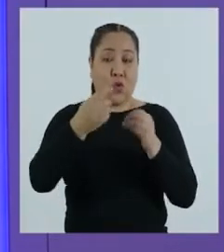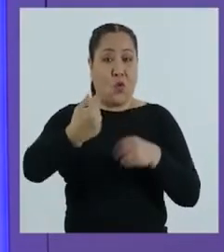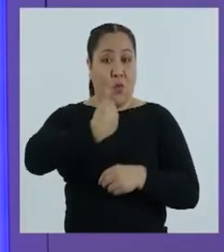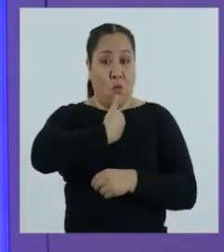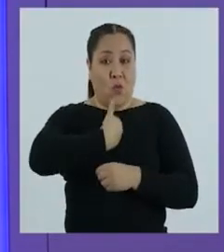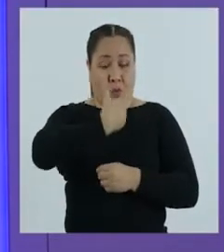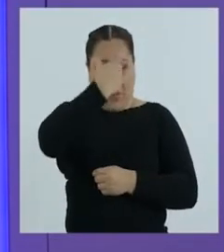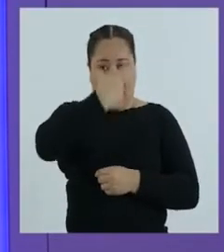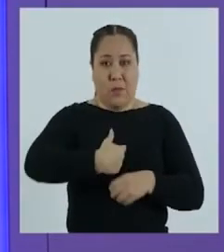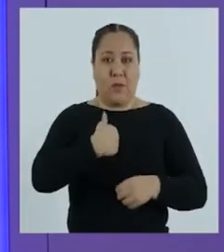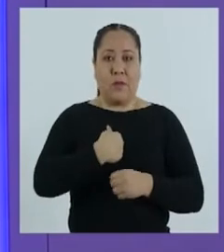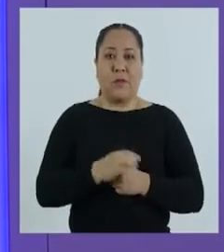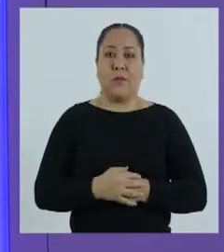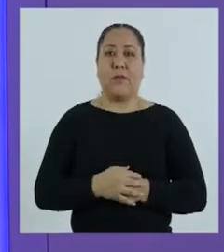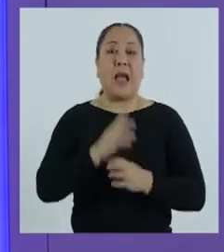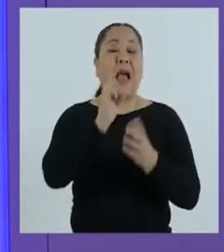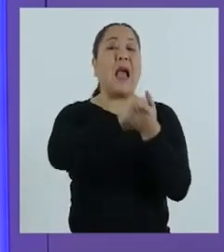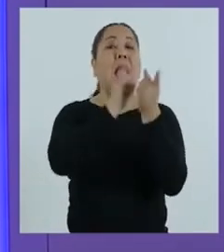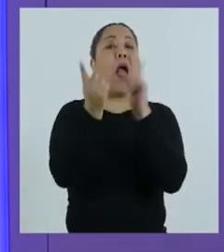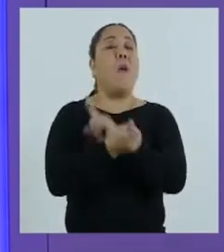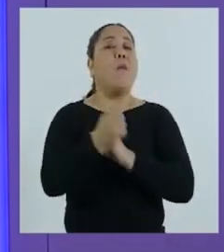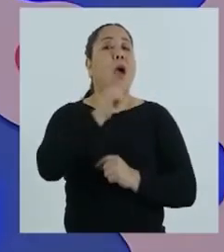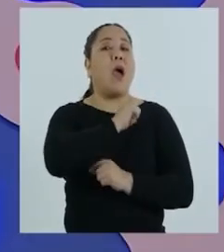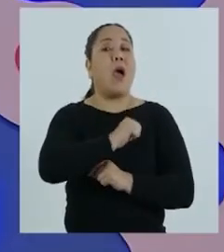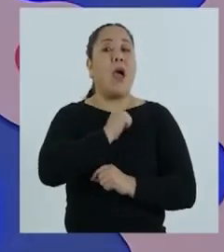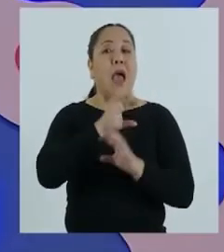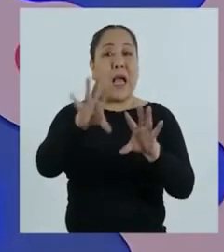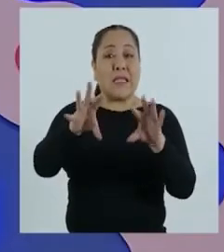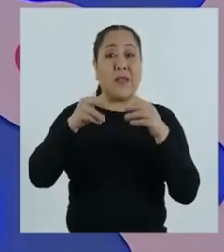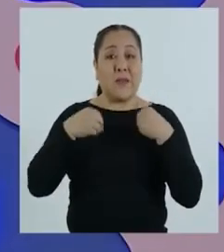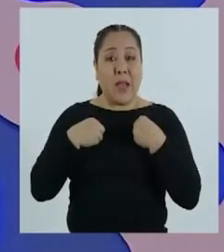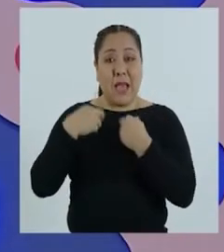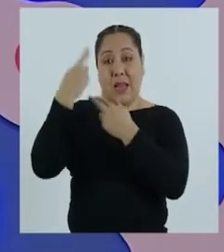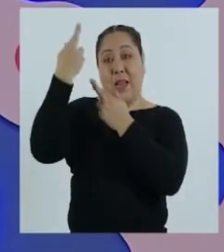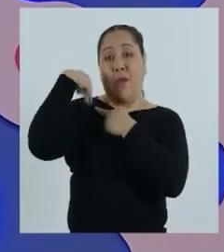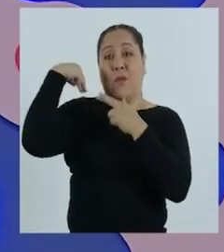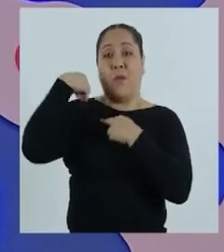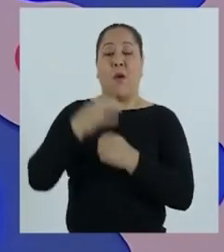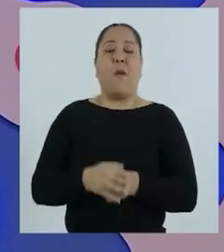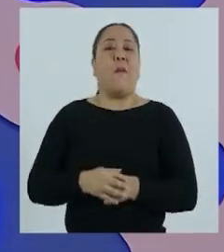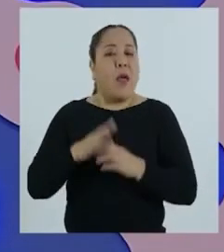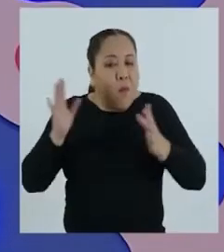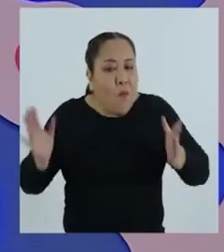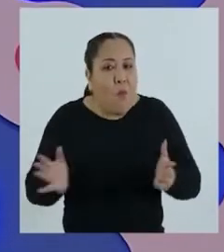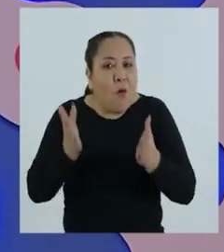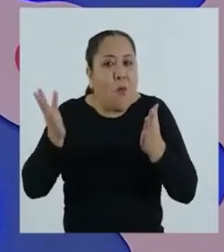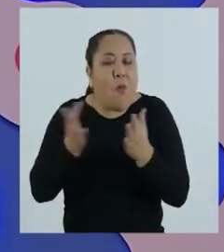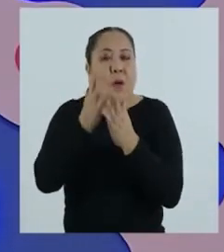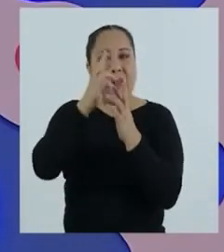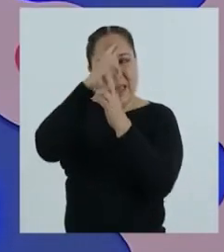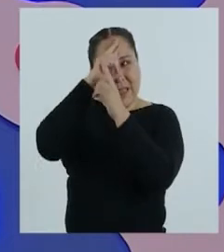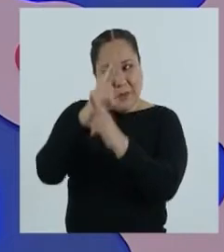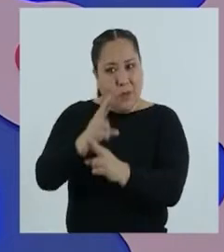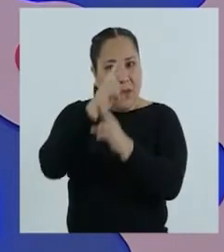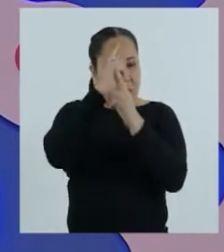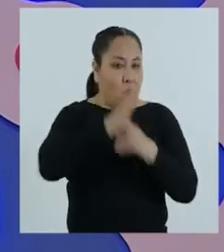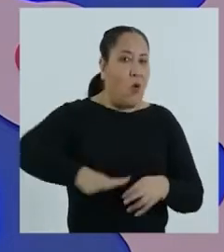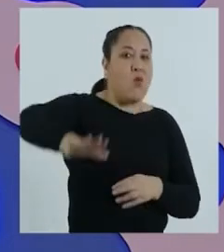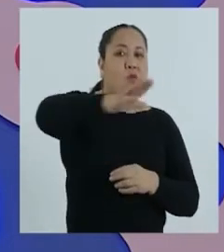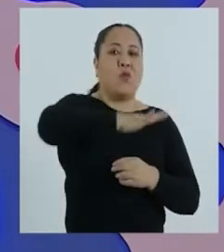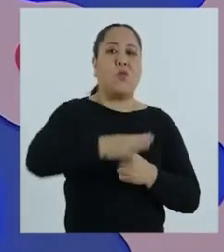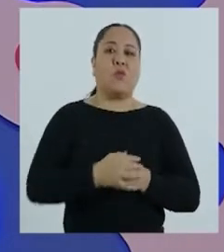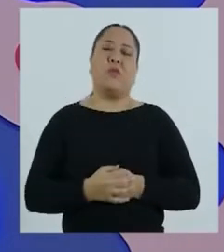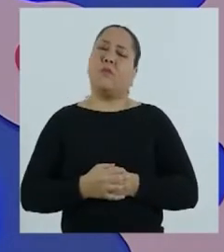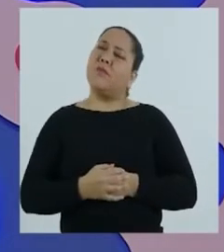Por eso la solución está en nosotros mismos. Cambiar de actitud y asumir responsabilidades para promover el